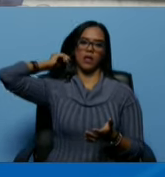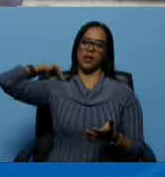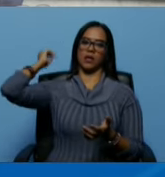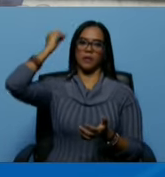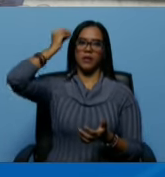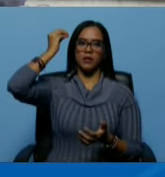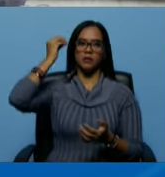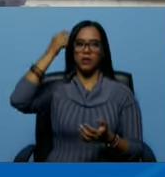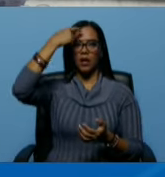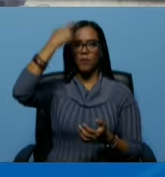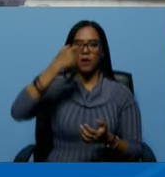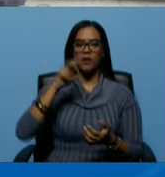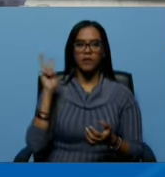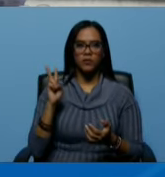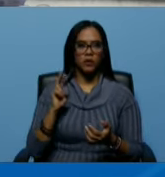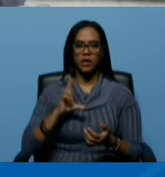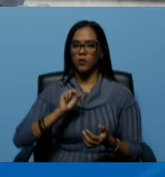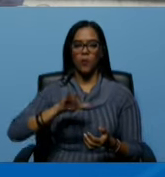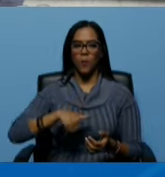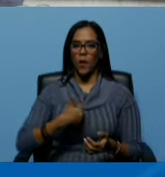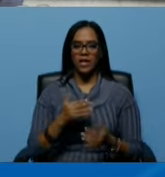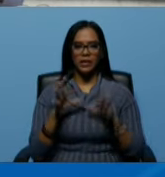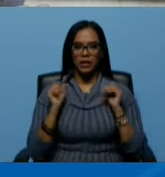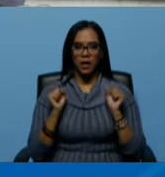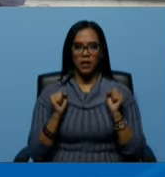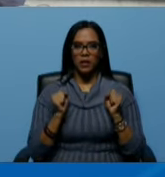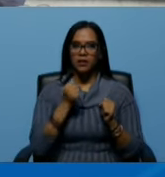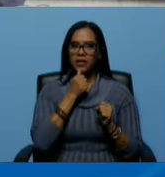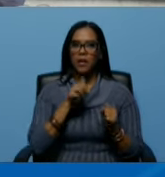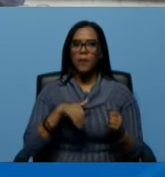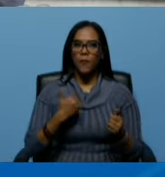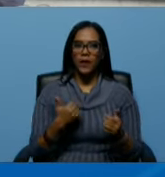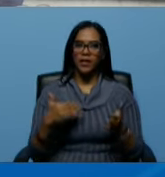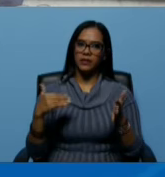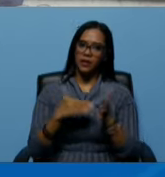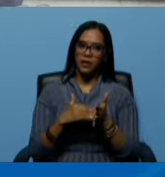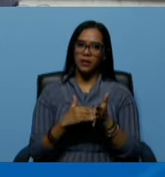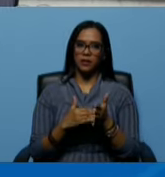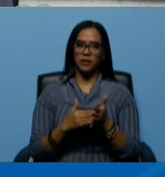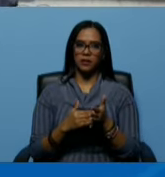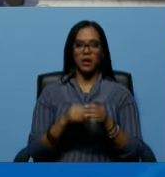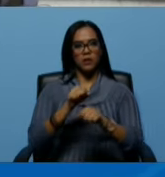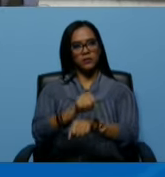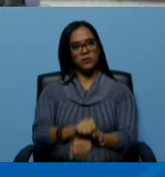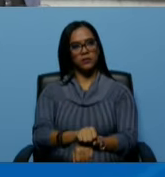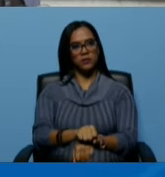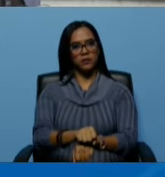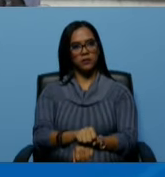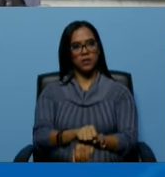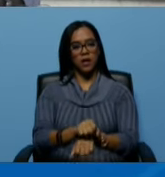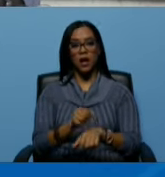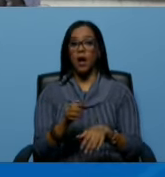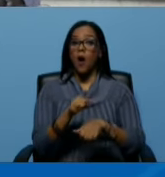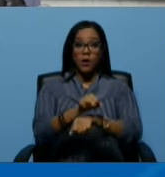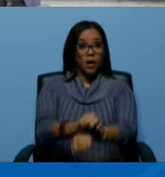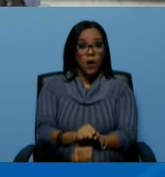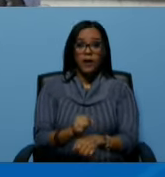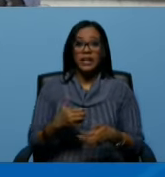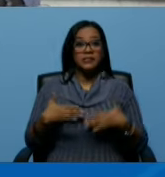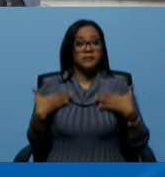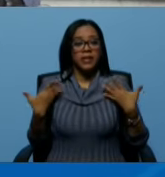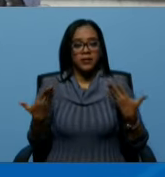no puede entender quien puede atacar a José Gregorio y José Gregorio es la inspiración y ustedes